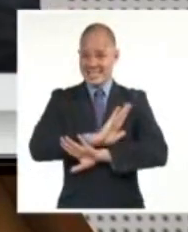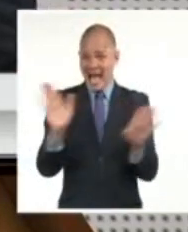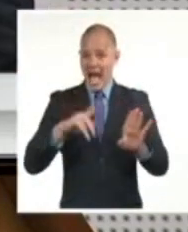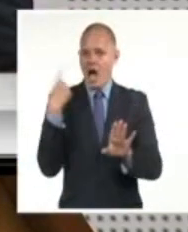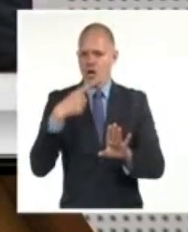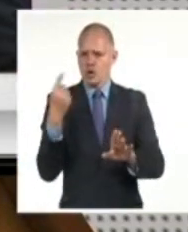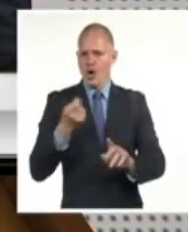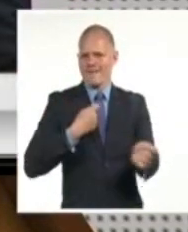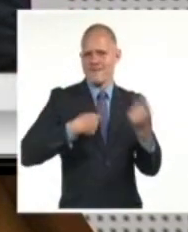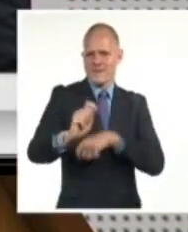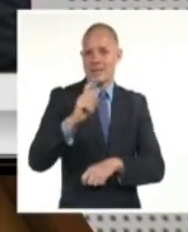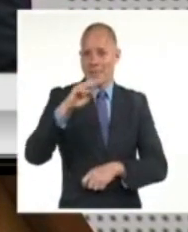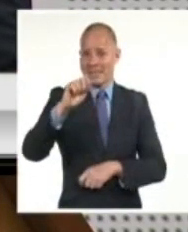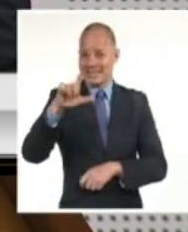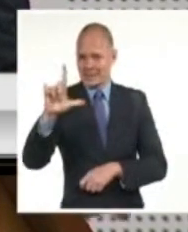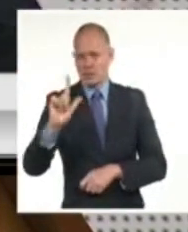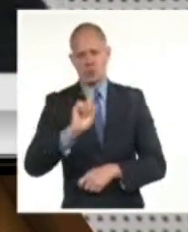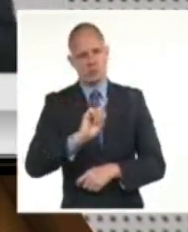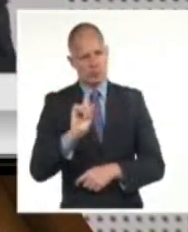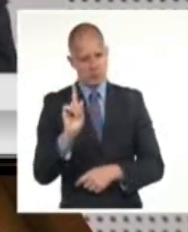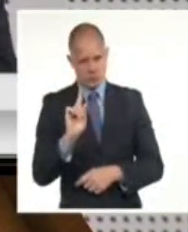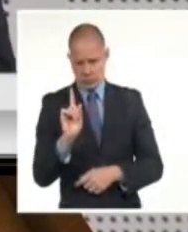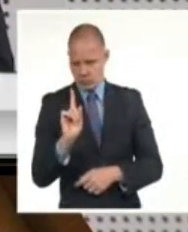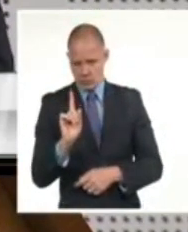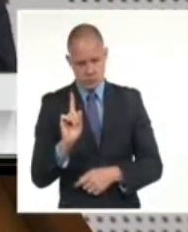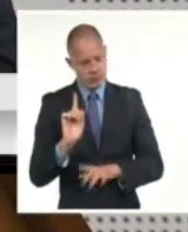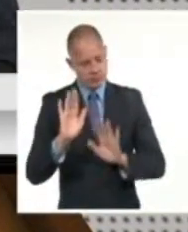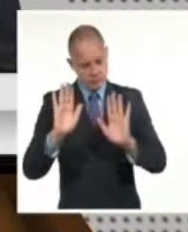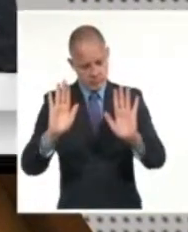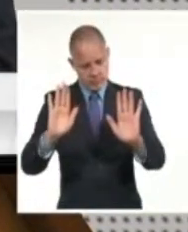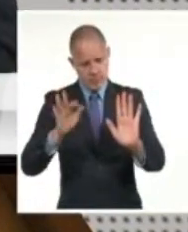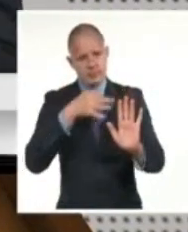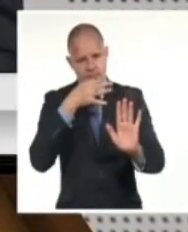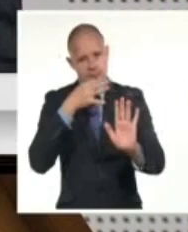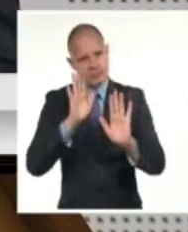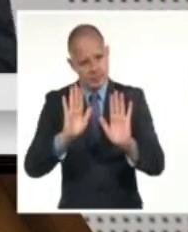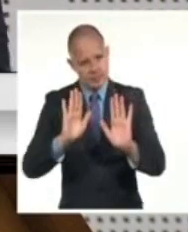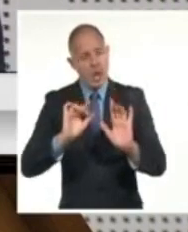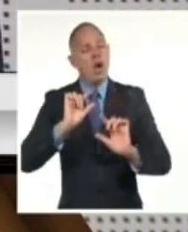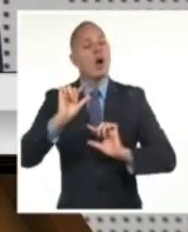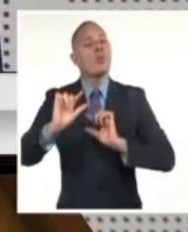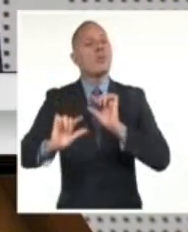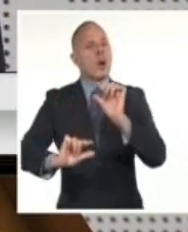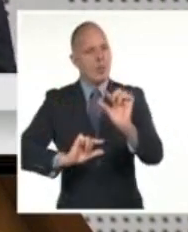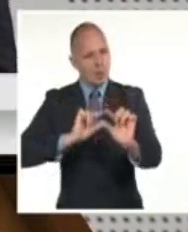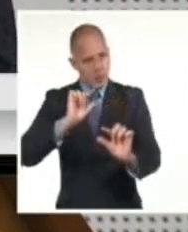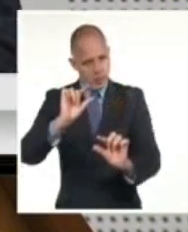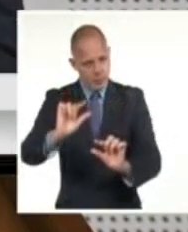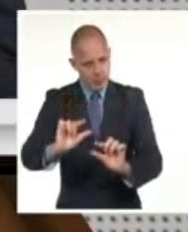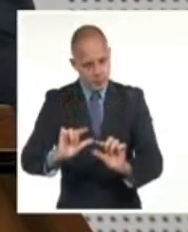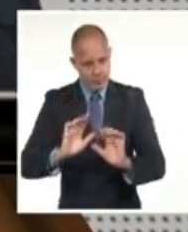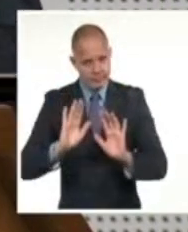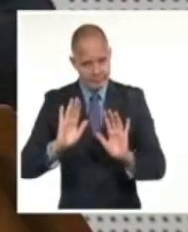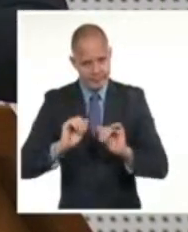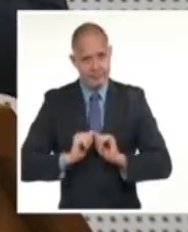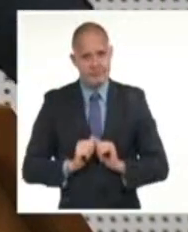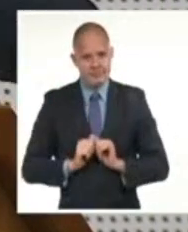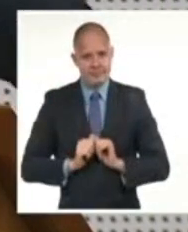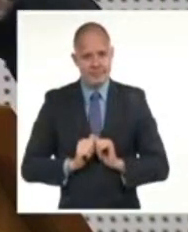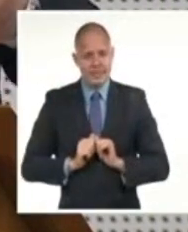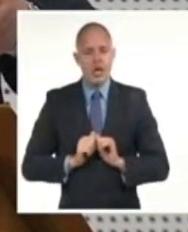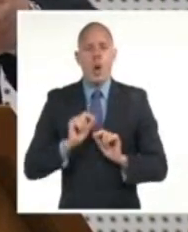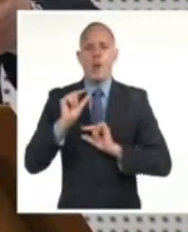tasa de cambio y que todos los actores económicos estatales y no estatales van a acudir a comprar. Lo vamos a ir conduciendo administrativamente. En tanto, vamos